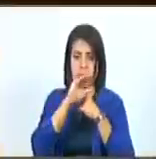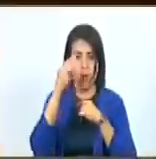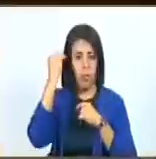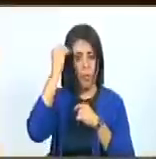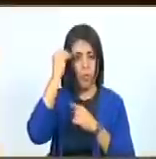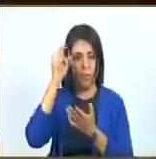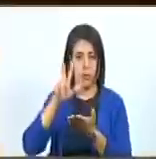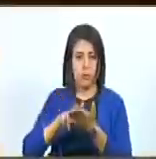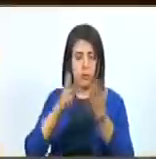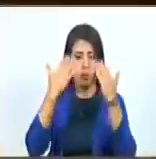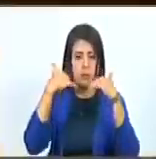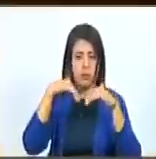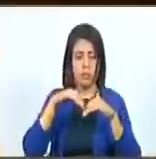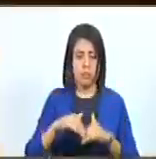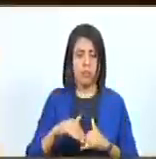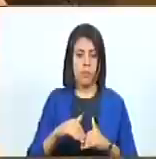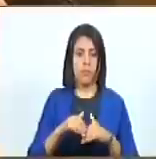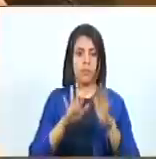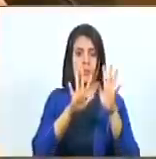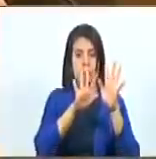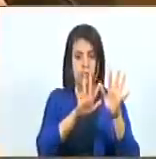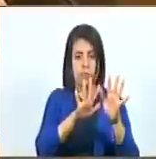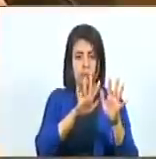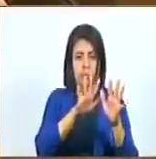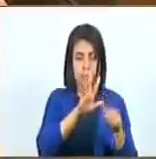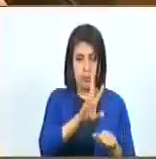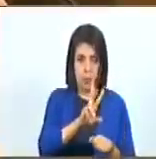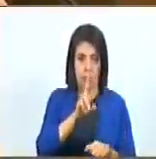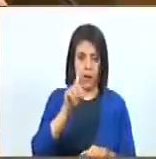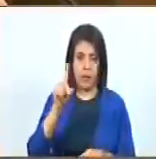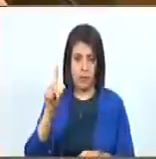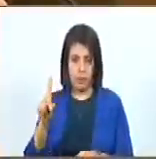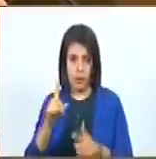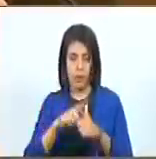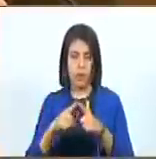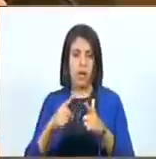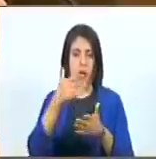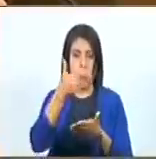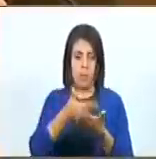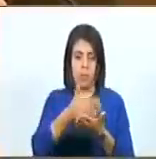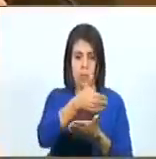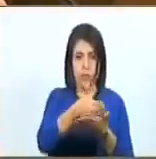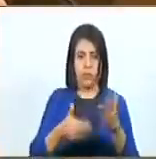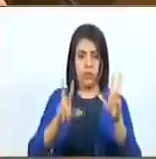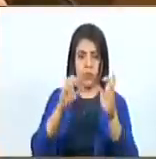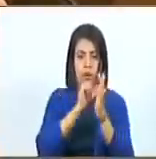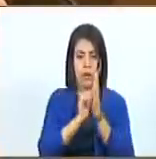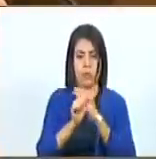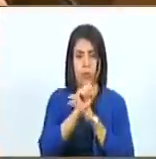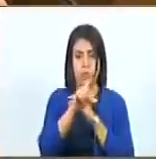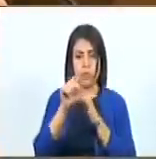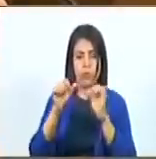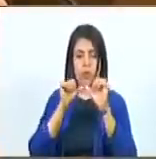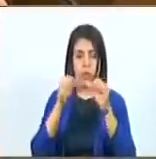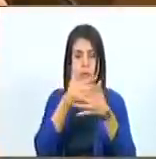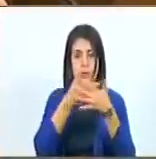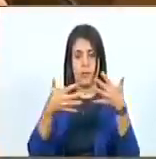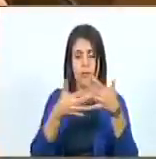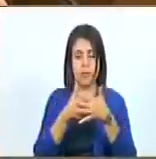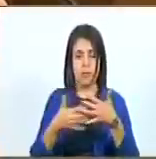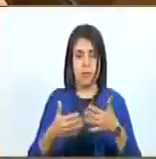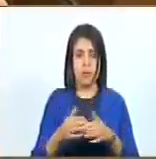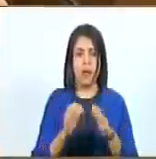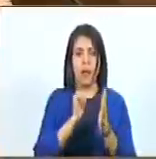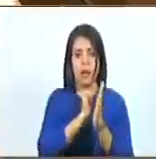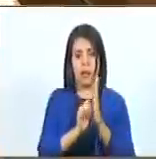aprobado. Siguiente. Vigésimo primero. Se propone aprobar el contenido del nuevo artículo 11 quedando redactado de la